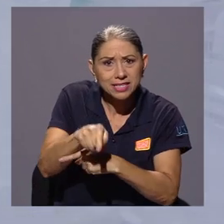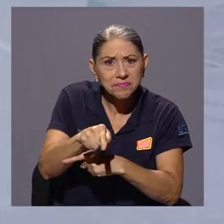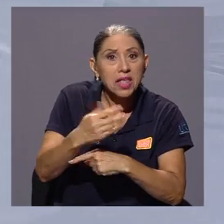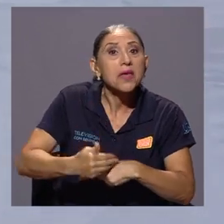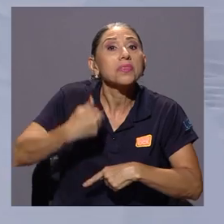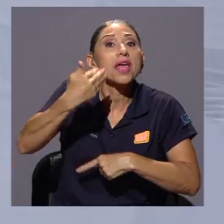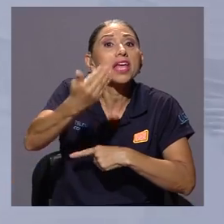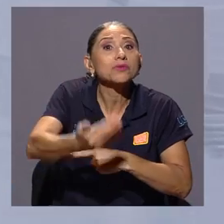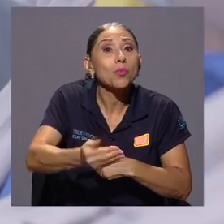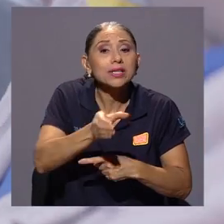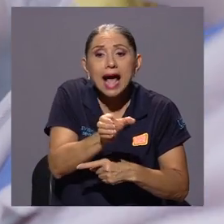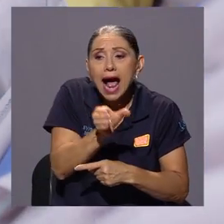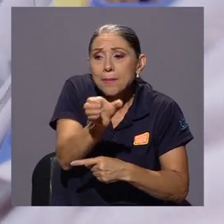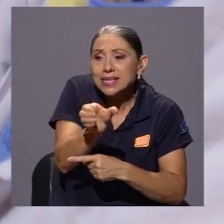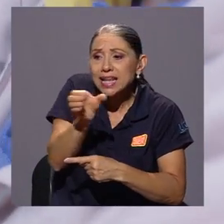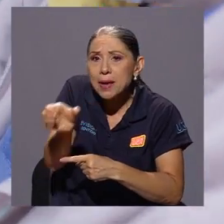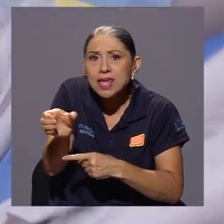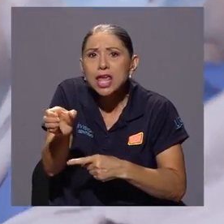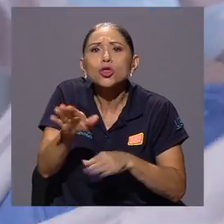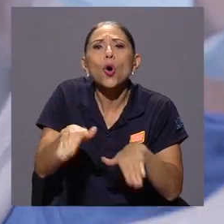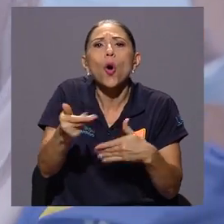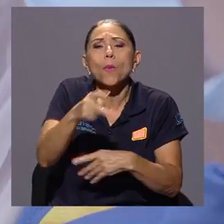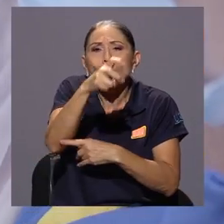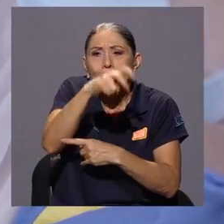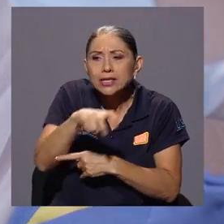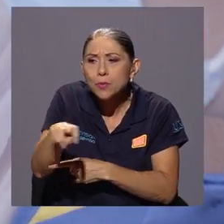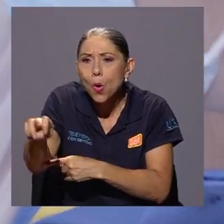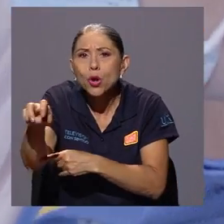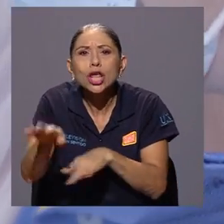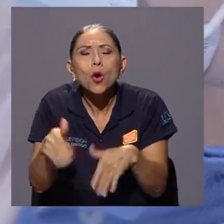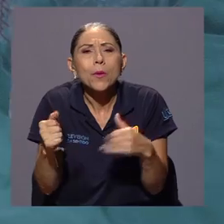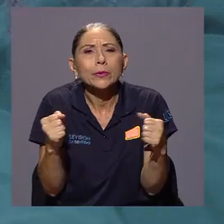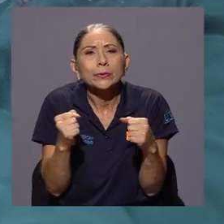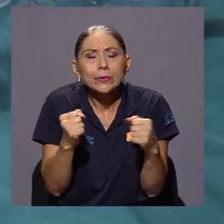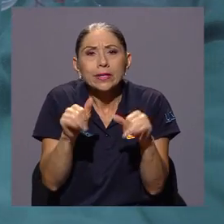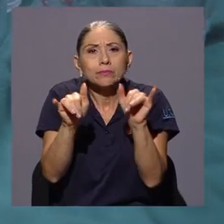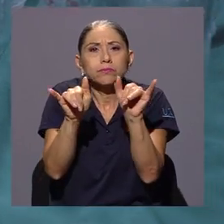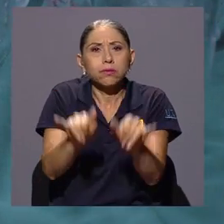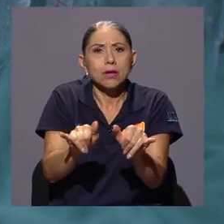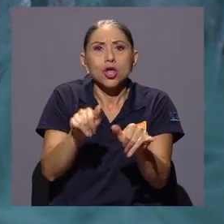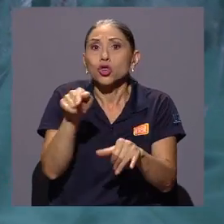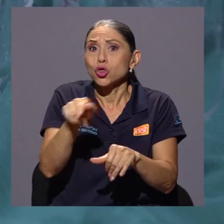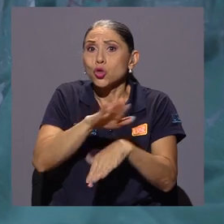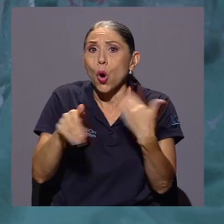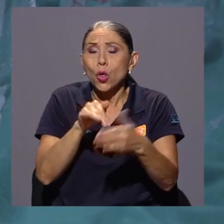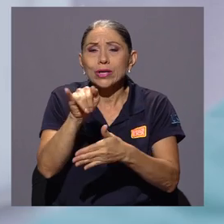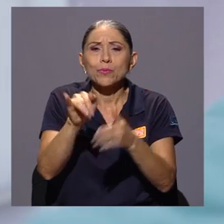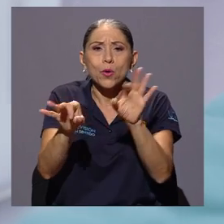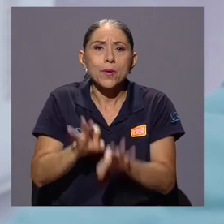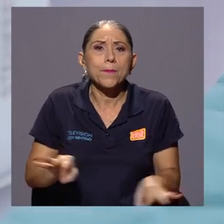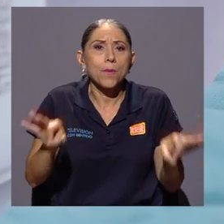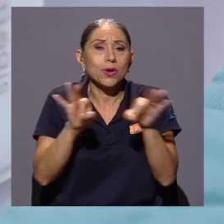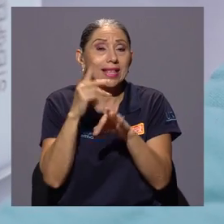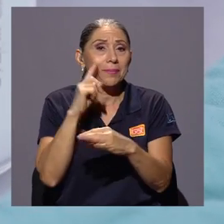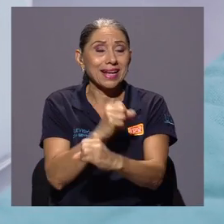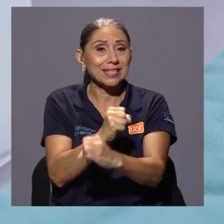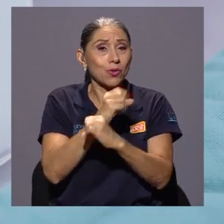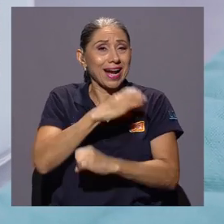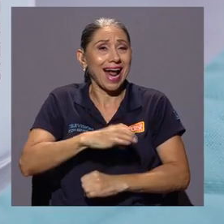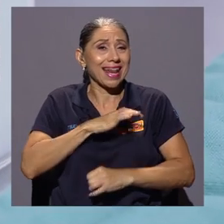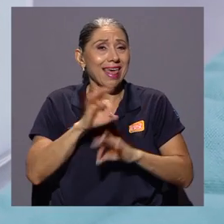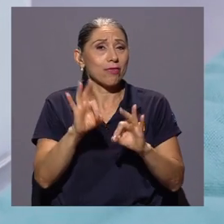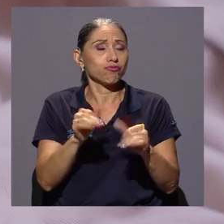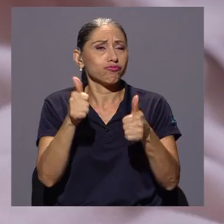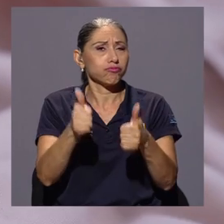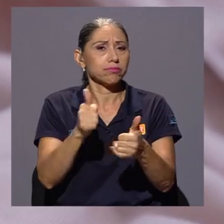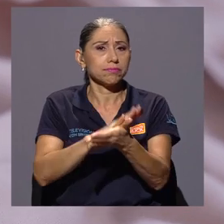que ocurra después del almacenamiento, transporte, refrigeración, congelación y las operaciones dentro del banco de leche son críticas para asegurar la calidad de la leche.